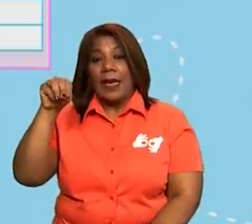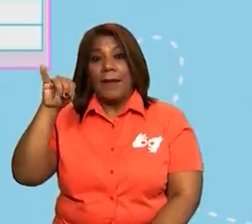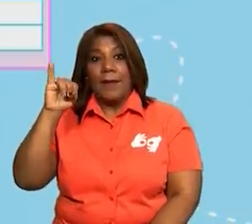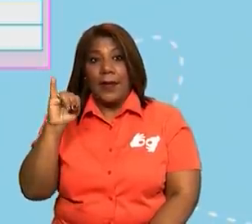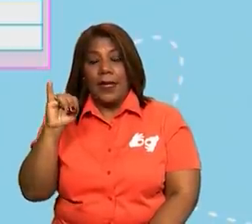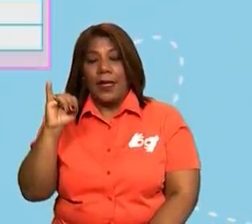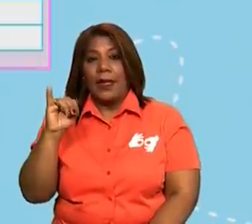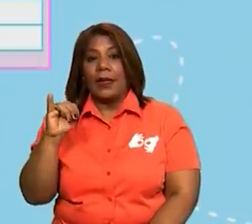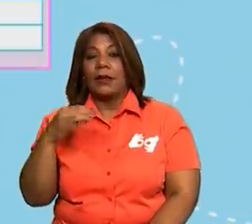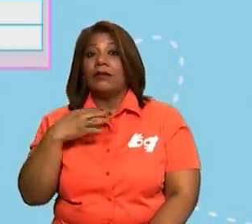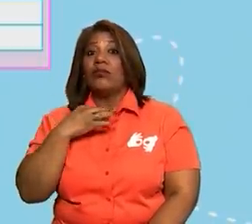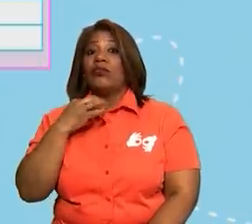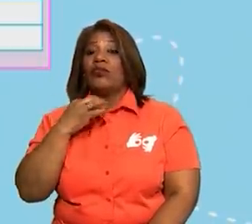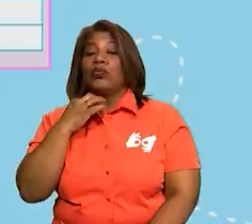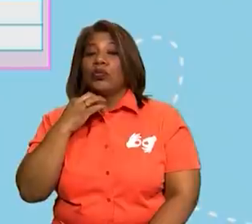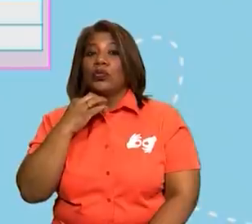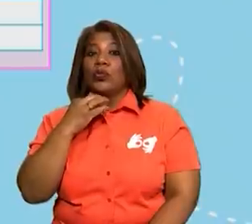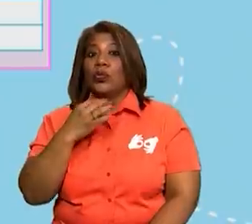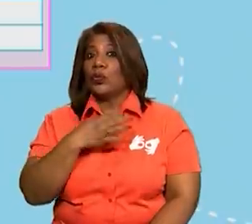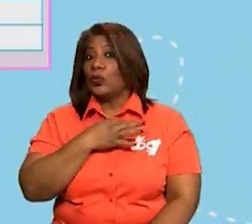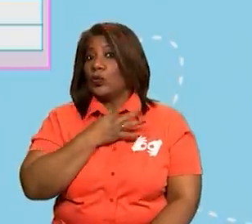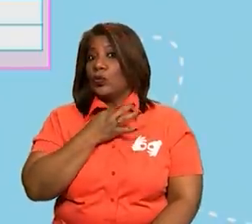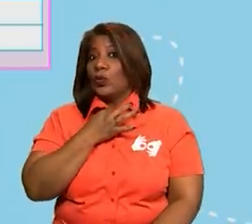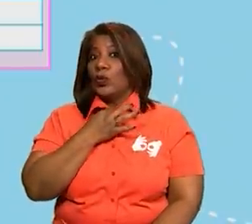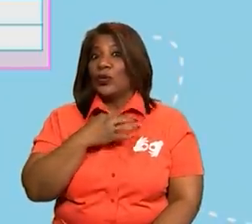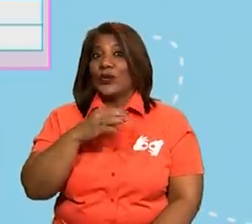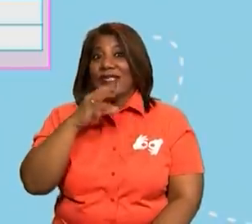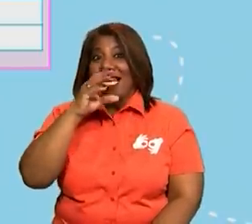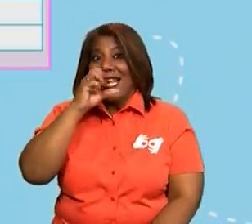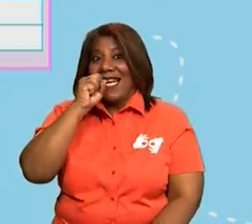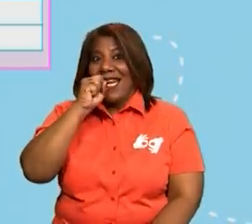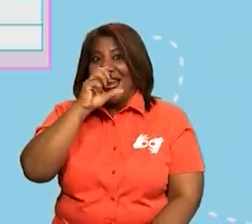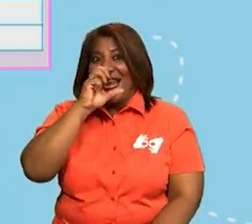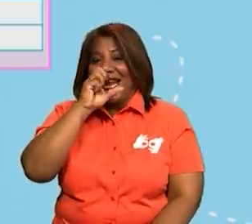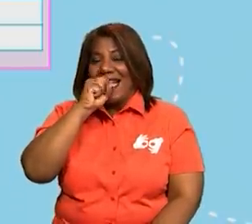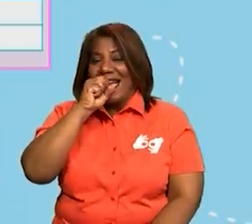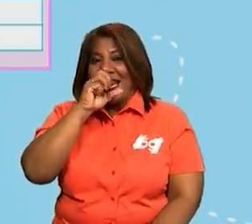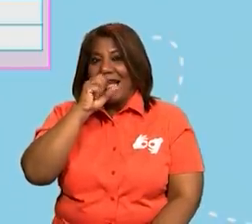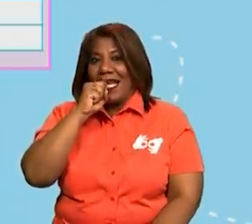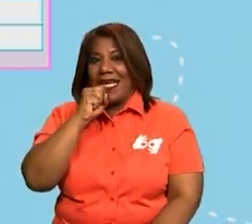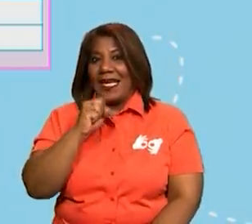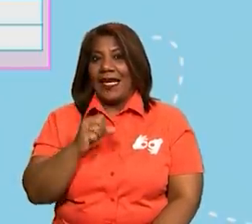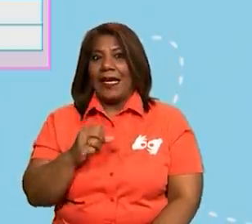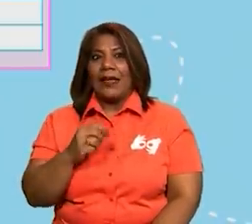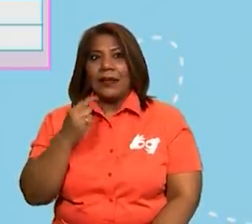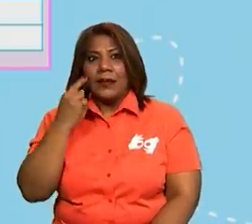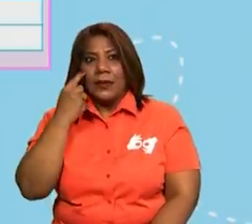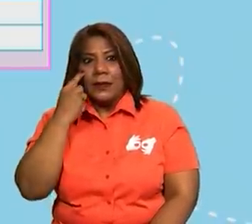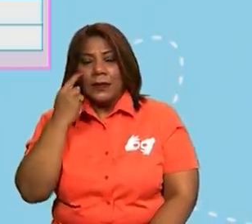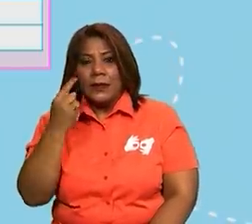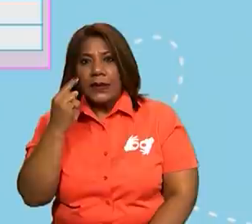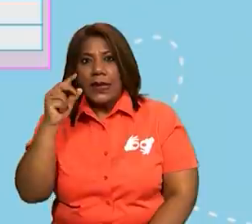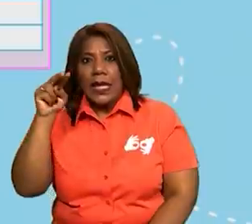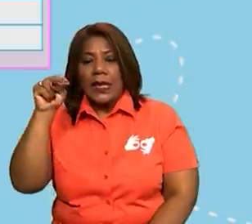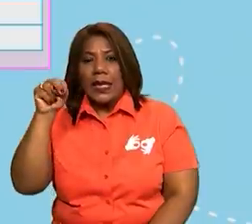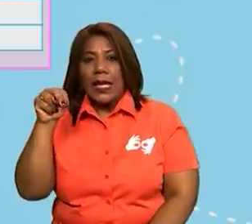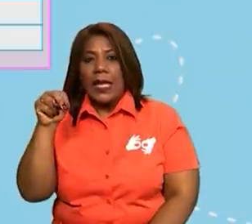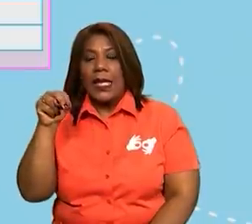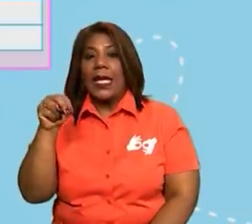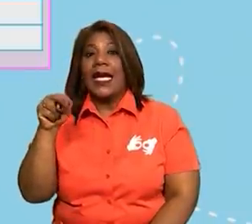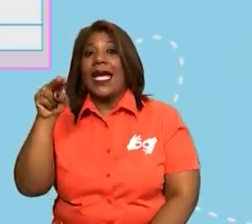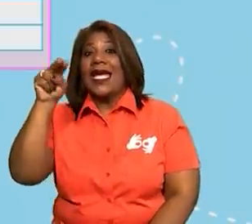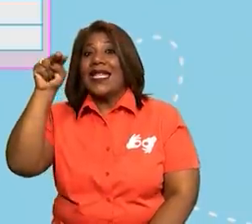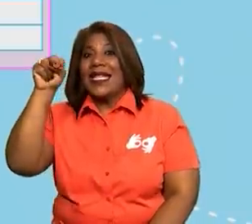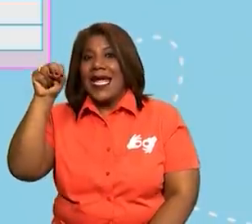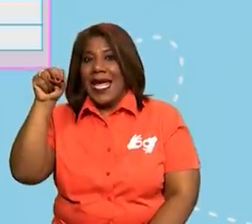una blusa anaranjada. ¿Dónde la podemos encontrar el fonema N? ¿Dónde la encontramos?